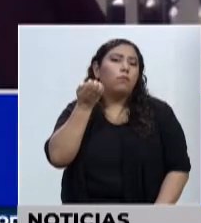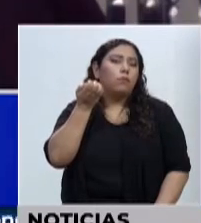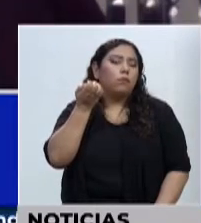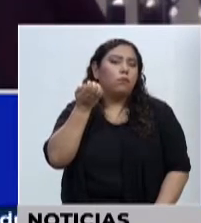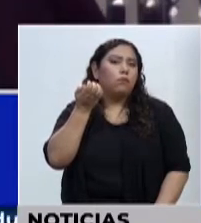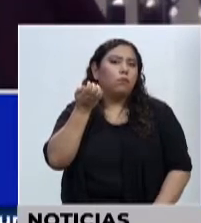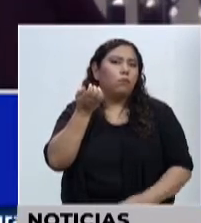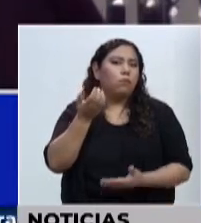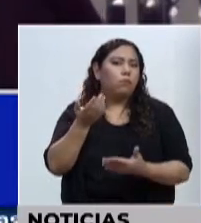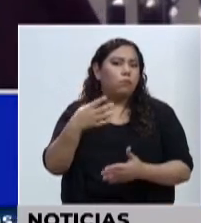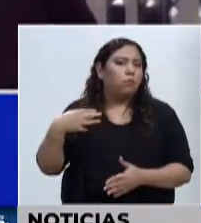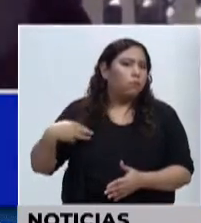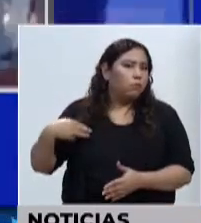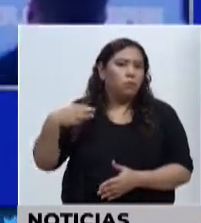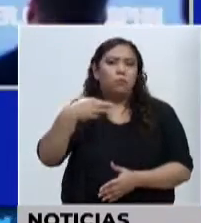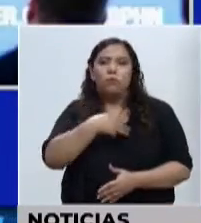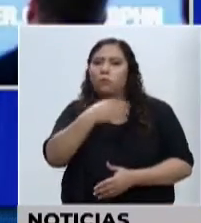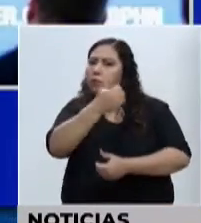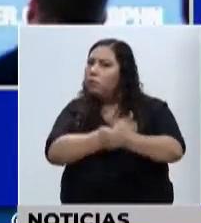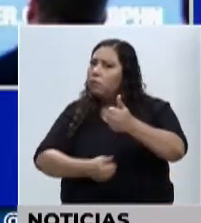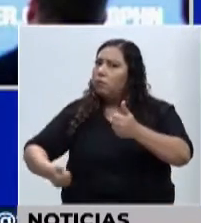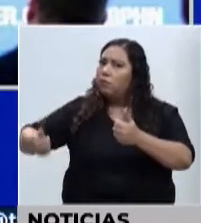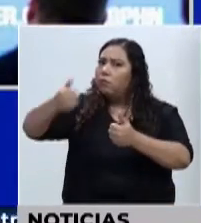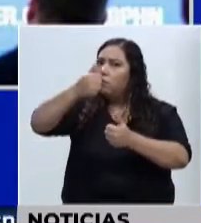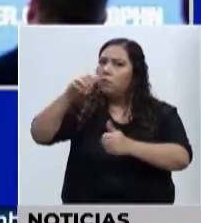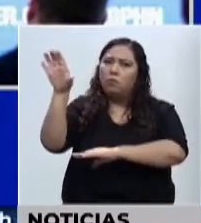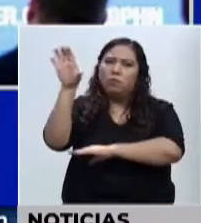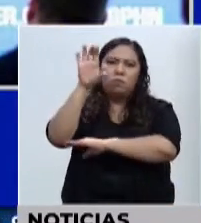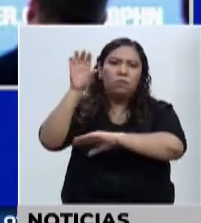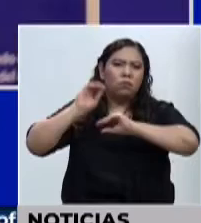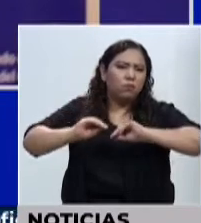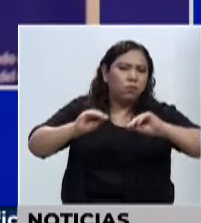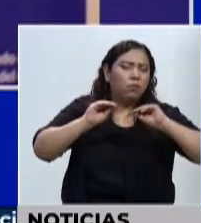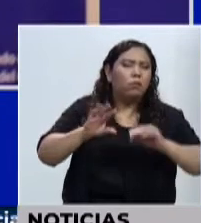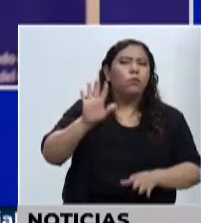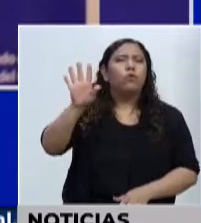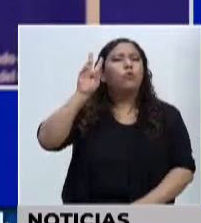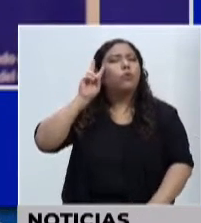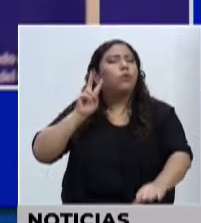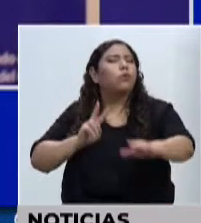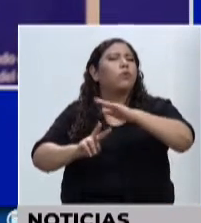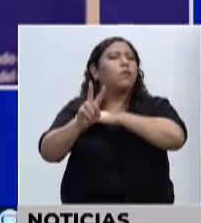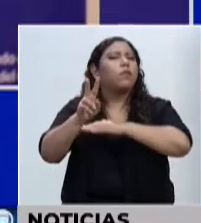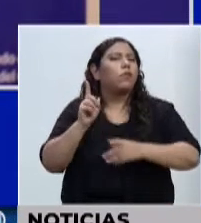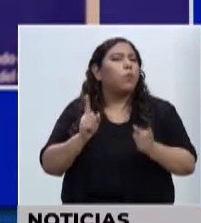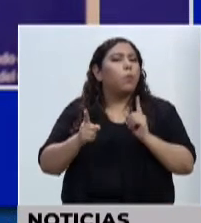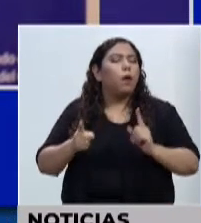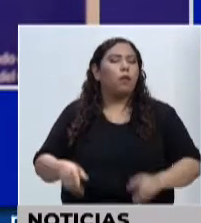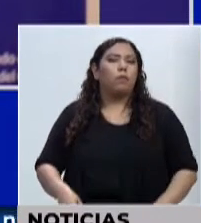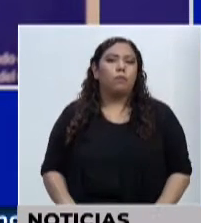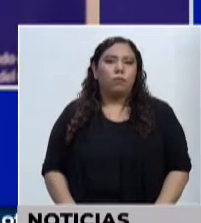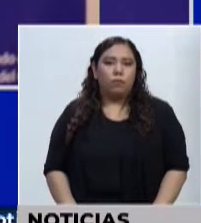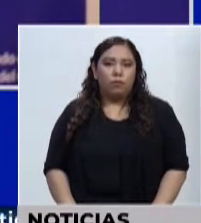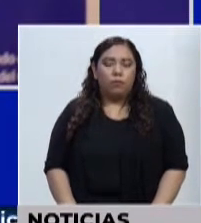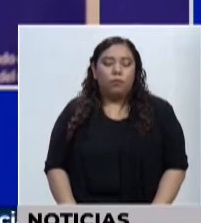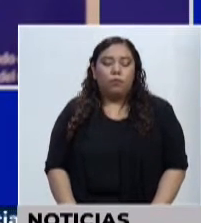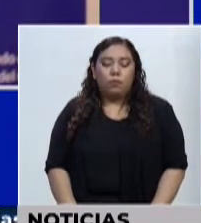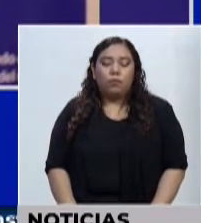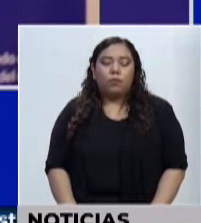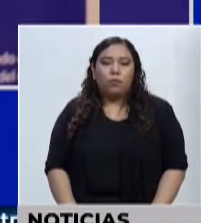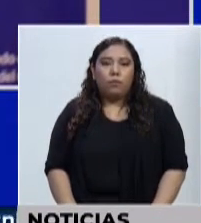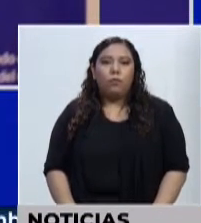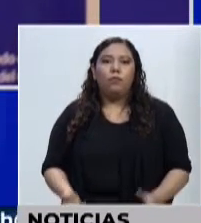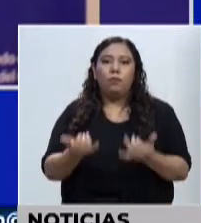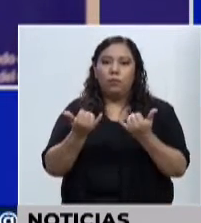Pública? ¿Hacia dónde tiene esta visión puesta? Bueno, nosotros sentimos que pusimos la vara alta